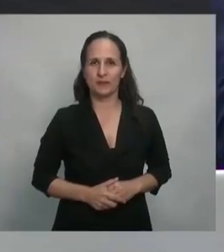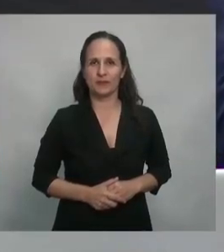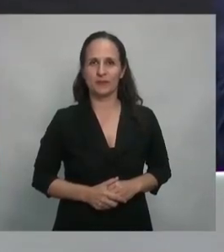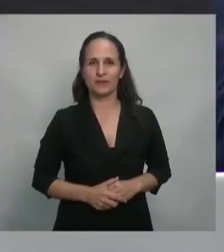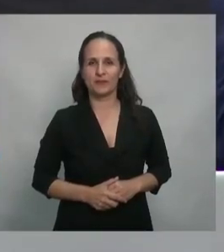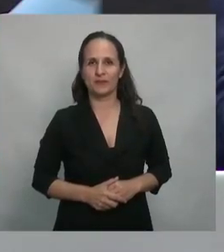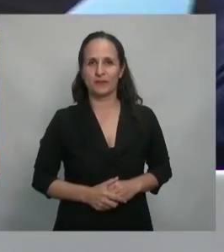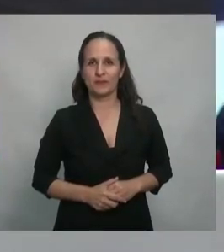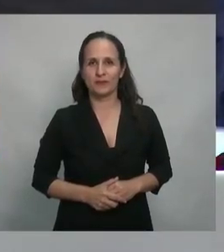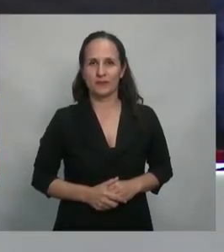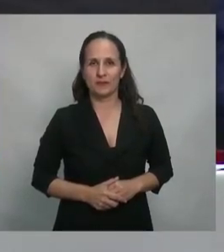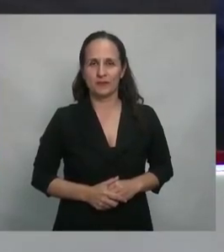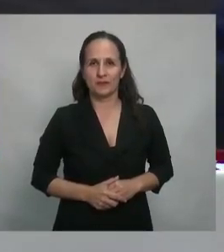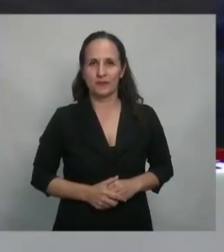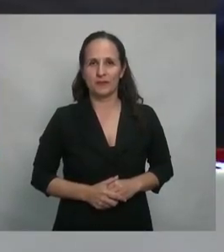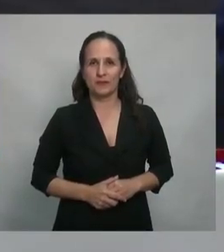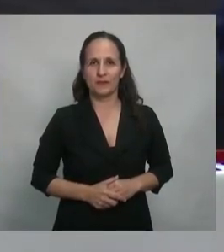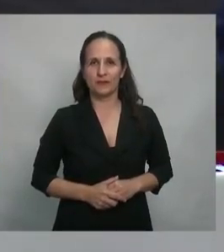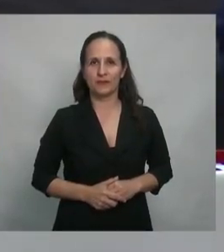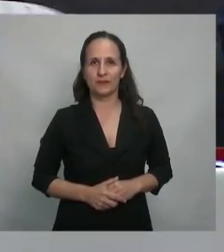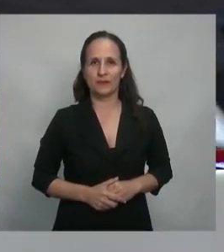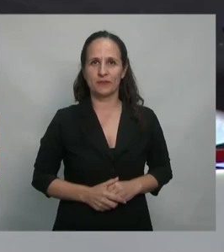vamos a investinga, ricc